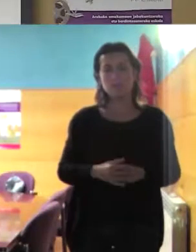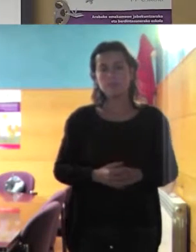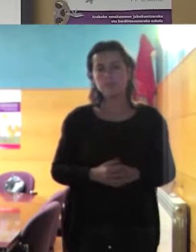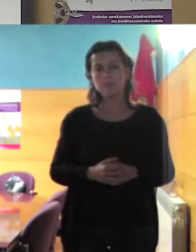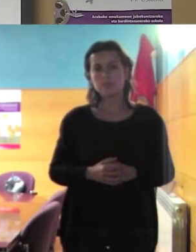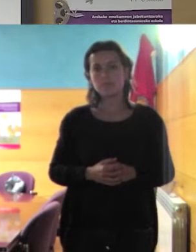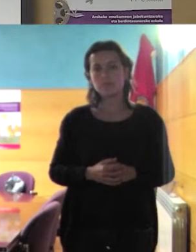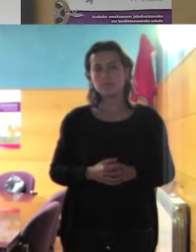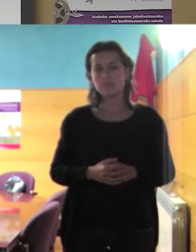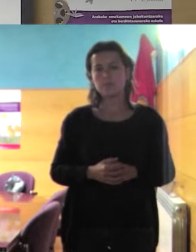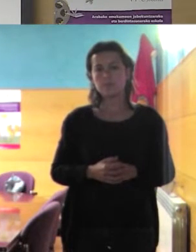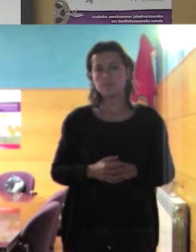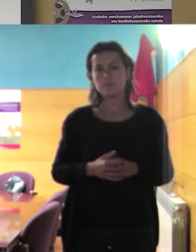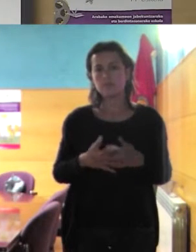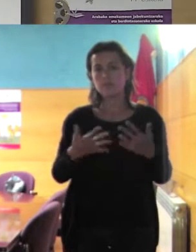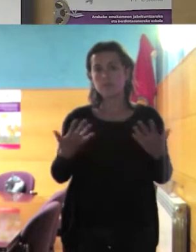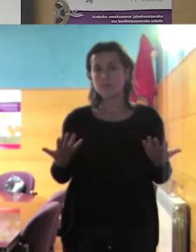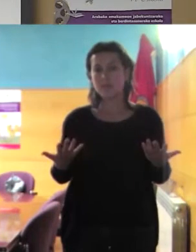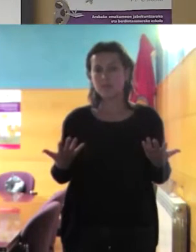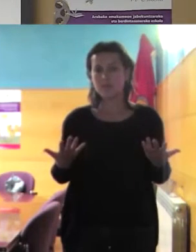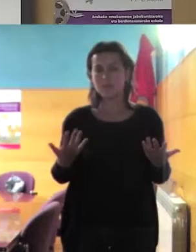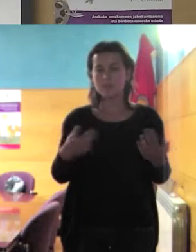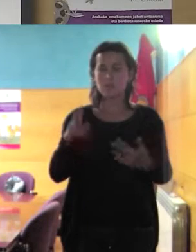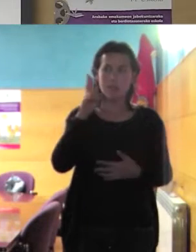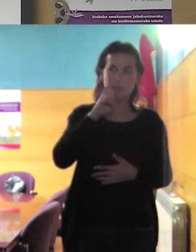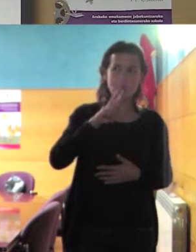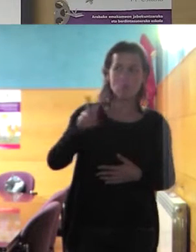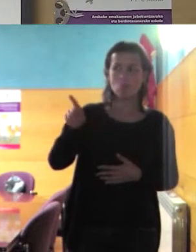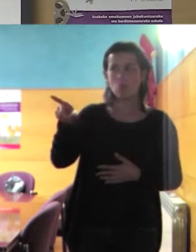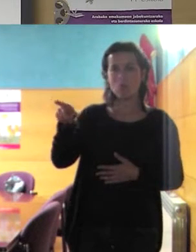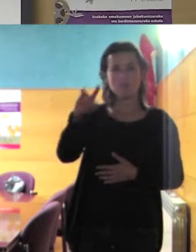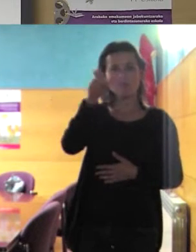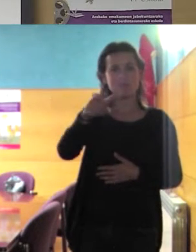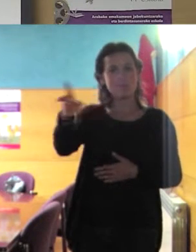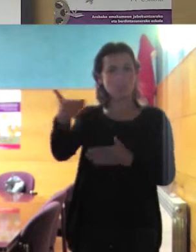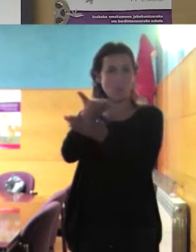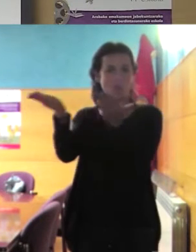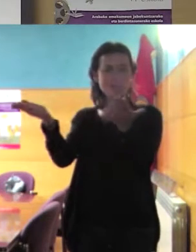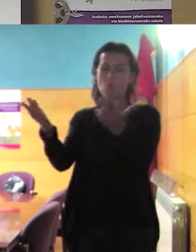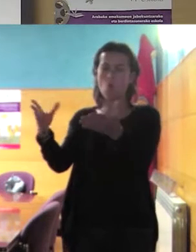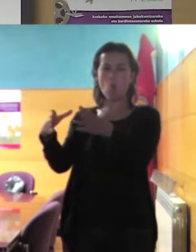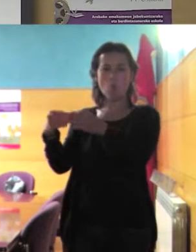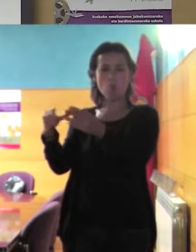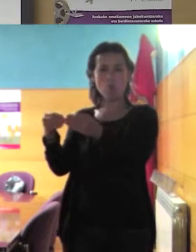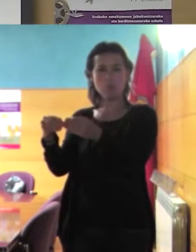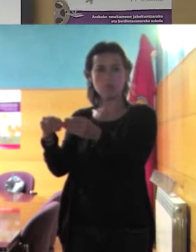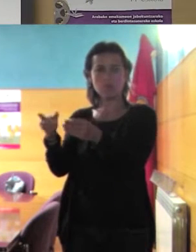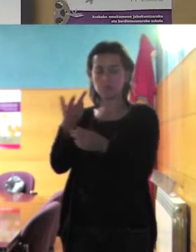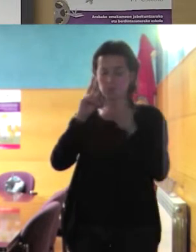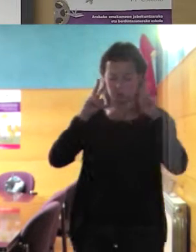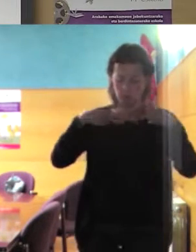entonces bueno parece como que las otras son muy producto y nosotras no tanto pero a veces